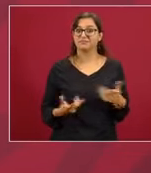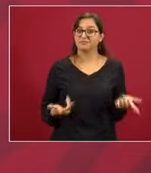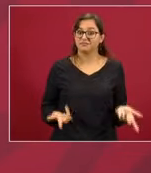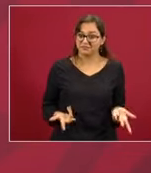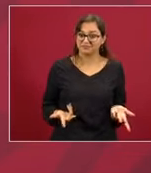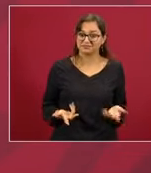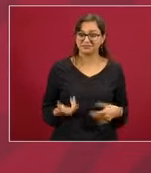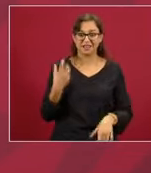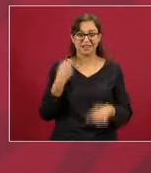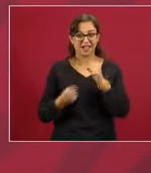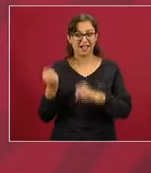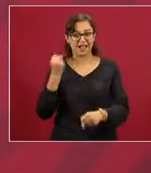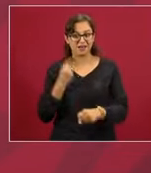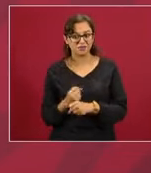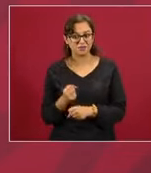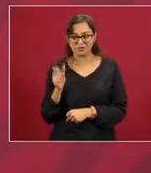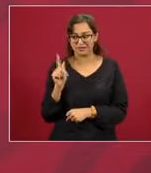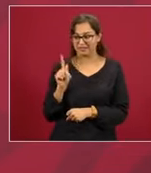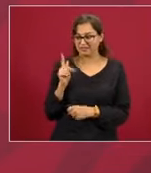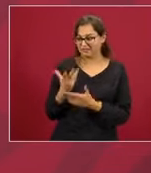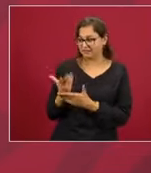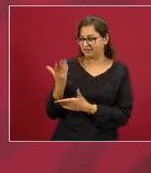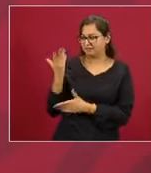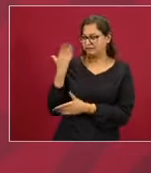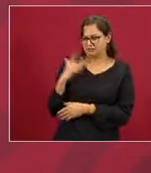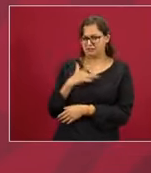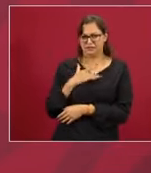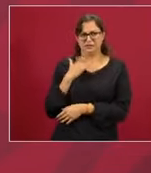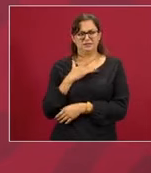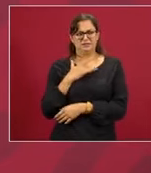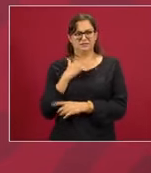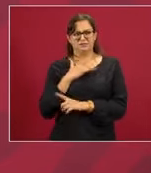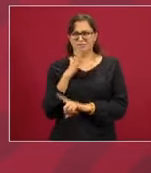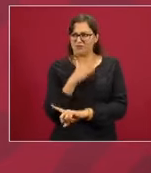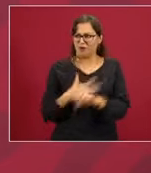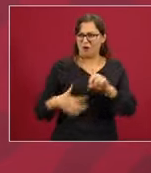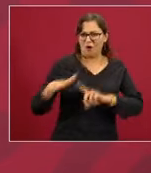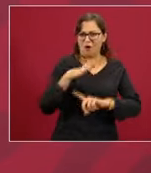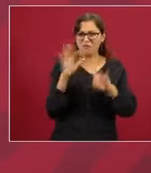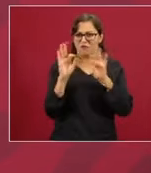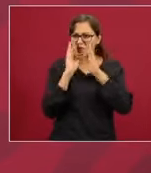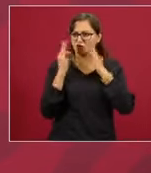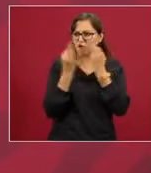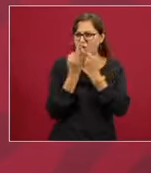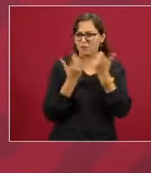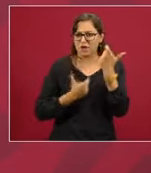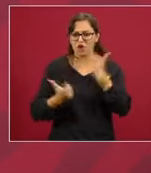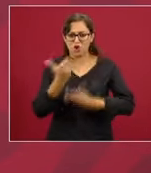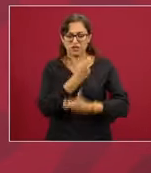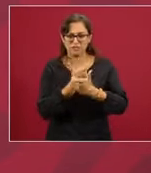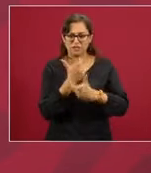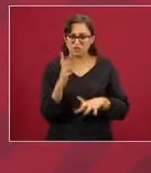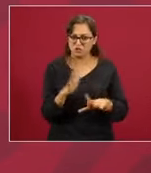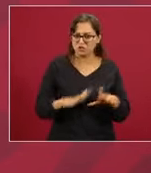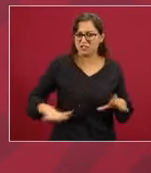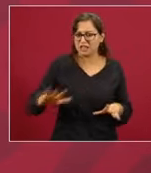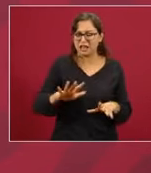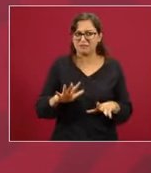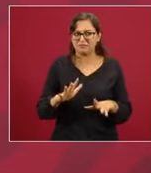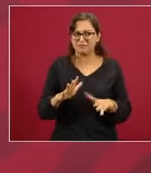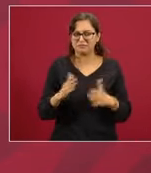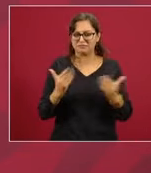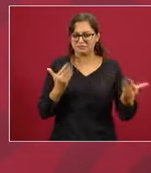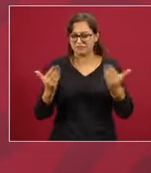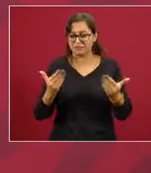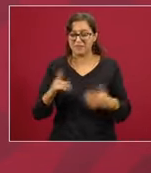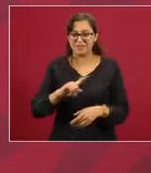hubo discusiones sobre el modelo económico-social, el modelo de desarrollo del país, y de muchos países. Y en